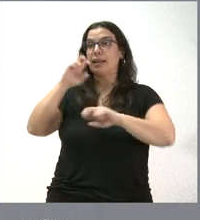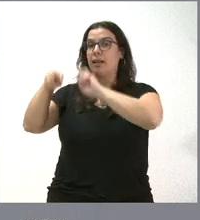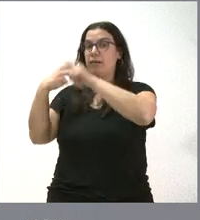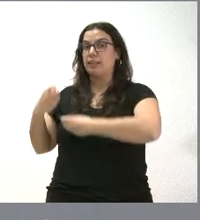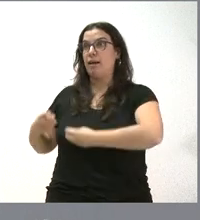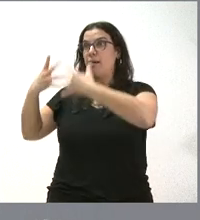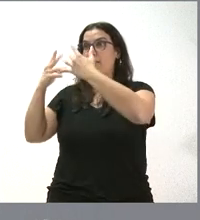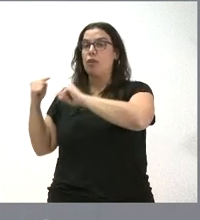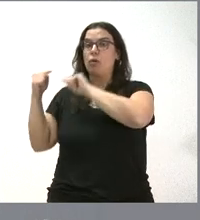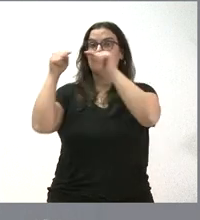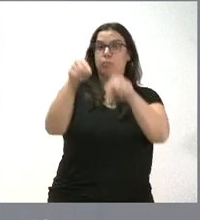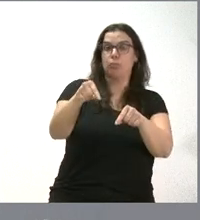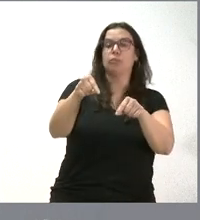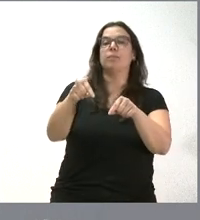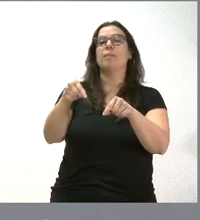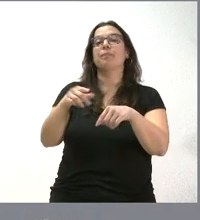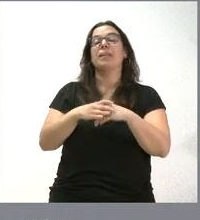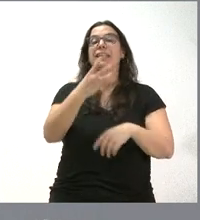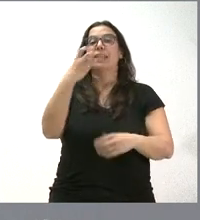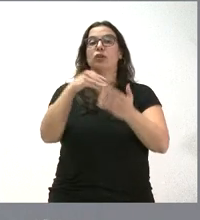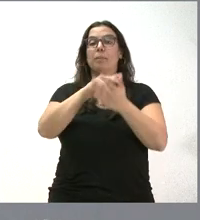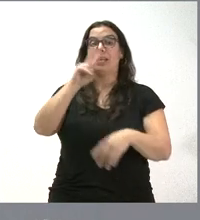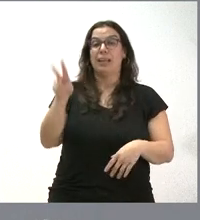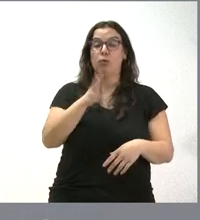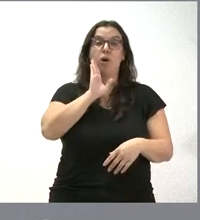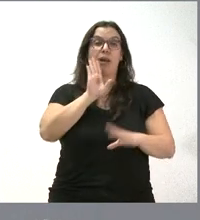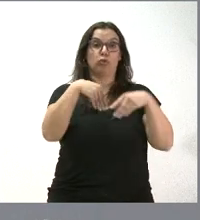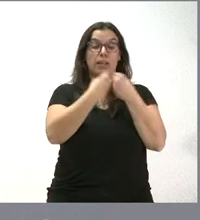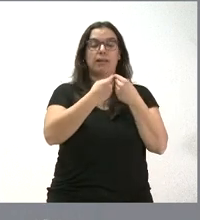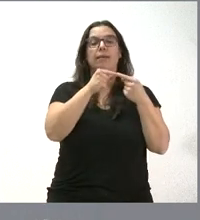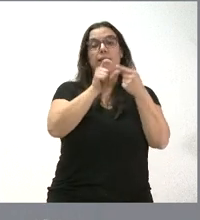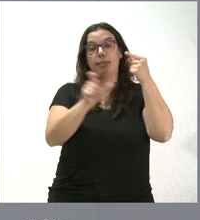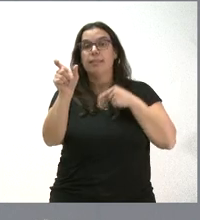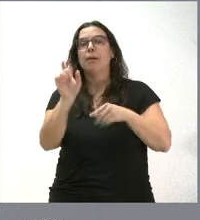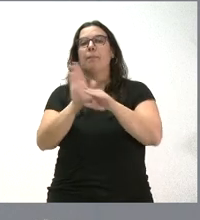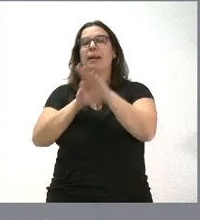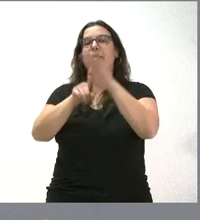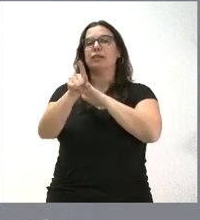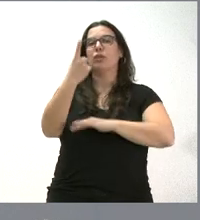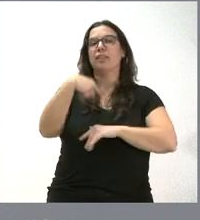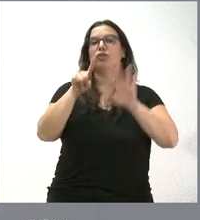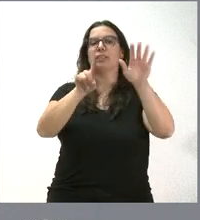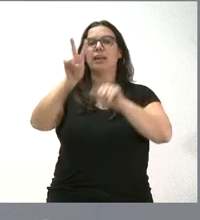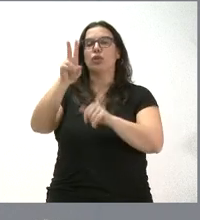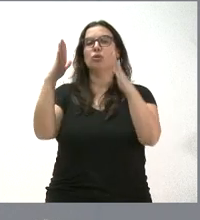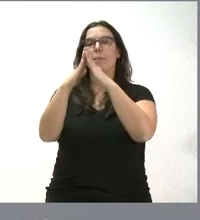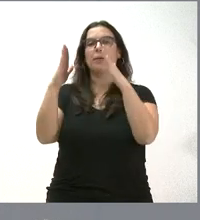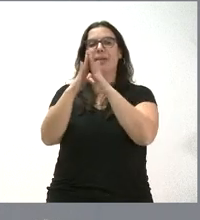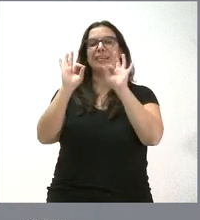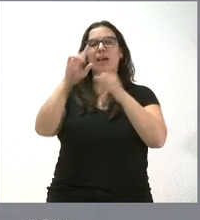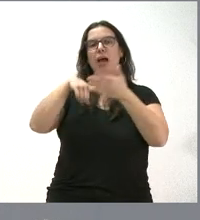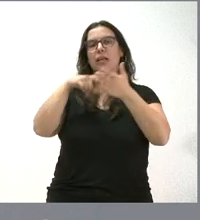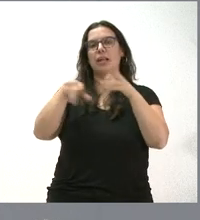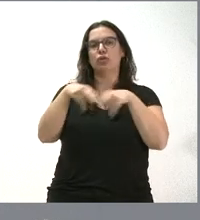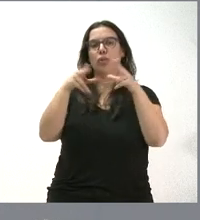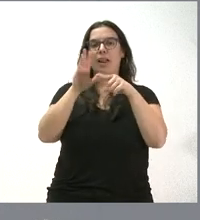viviendas de camineros. 300.000 euros de esta cifra de 1,1 millones es para la gestión de 162 viviendas destinadas al alquiler social con